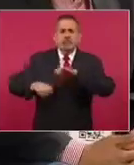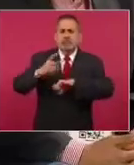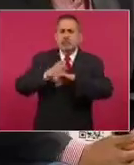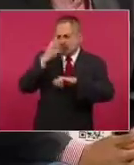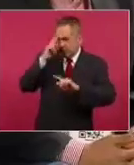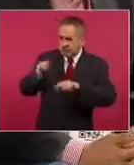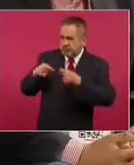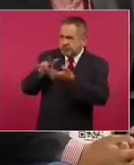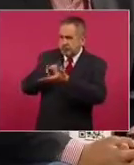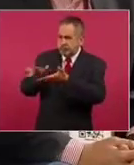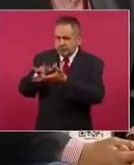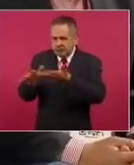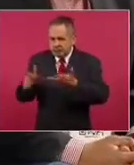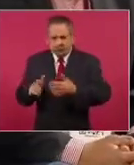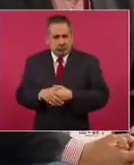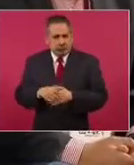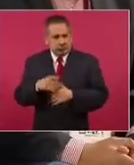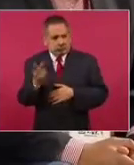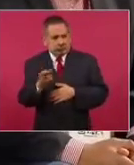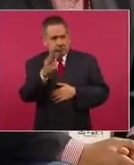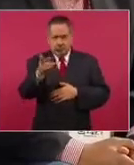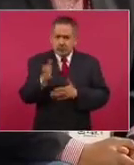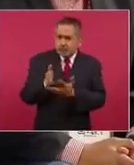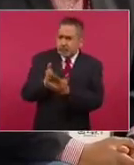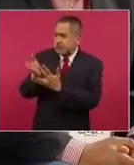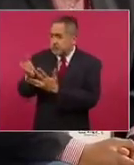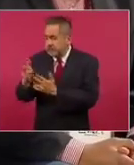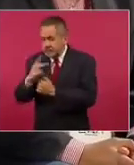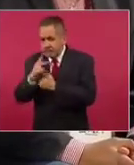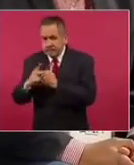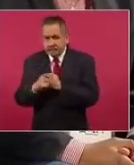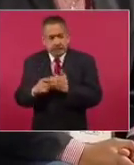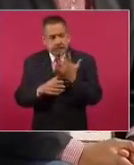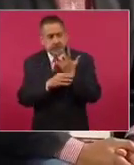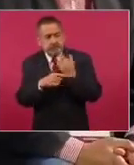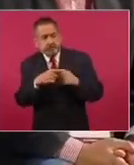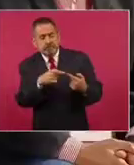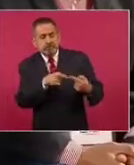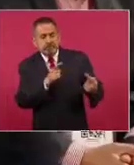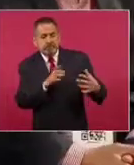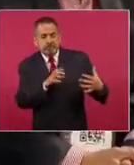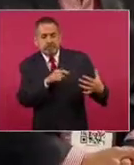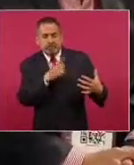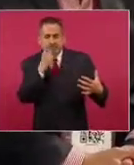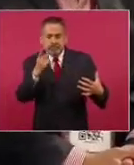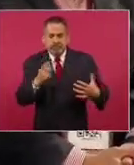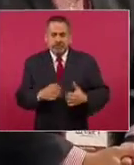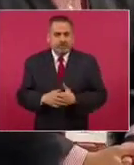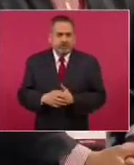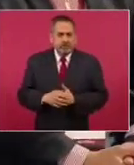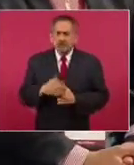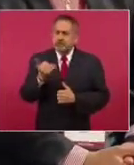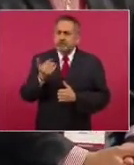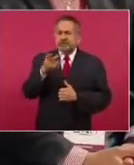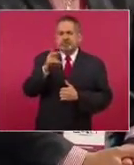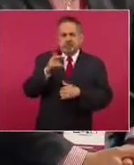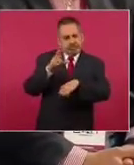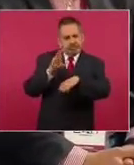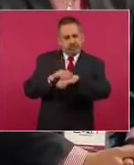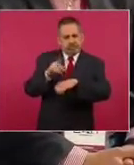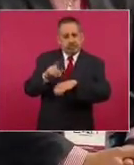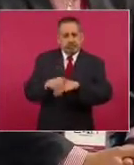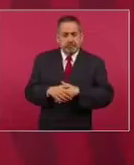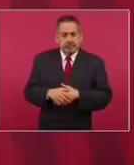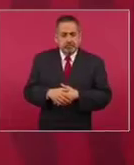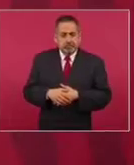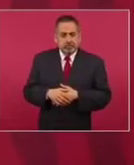Está interfiriendo usted en esta situación del país, lo acusa la oposición. No. Y si me permite también saber… No,